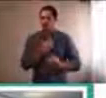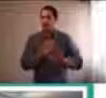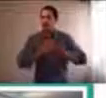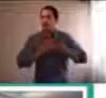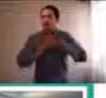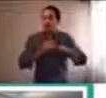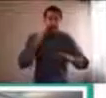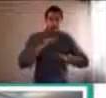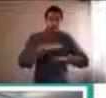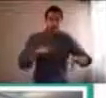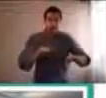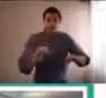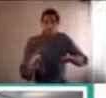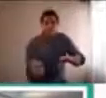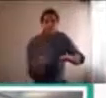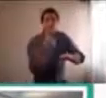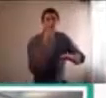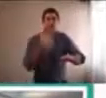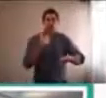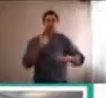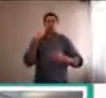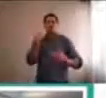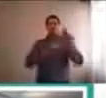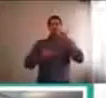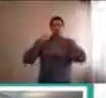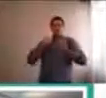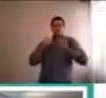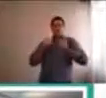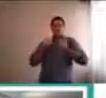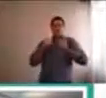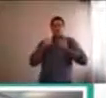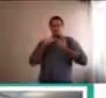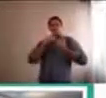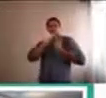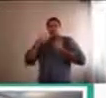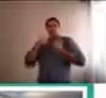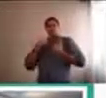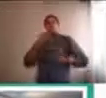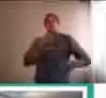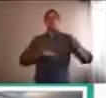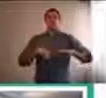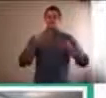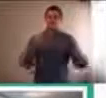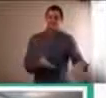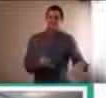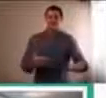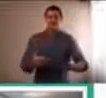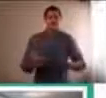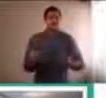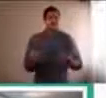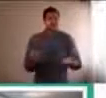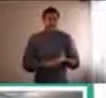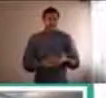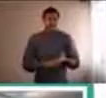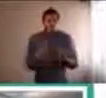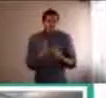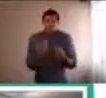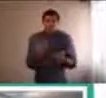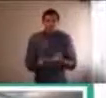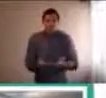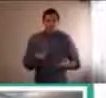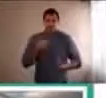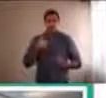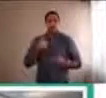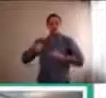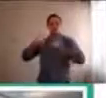nosotros. Y esto realmente es muy gráfico, cuando nosotros estamos bien, los chicos están bien. Entonces, si nosotros queremos que los